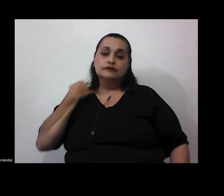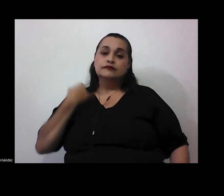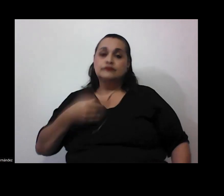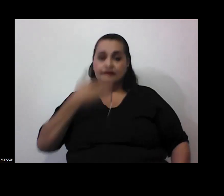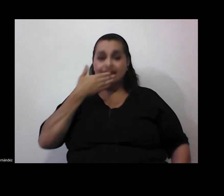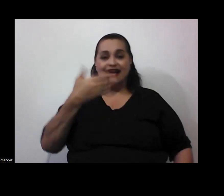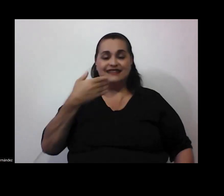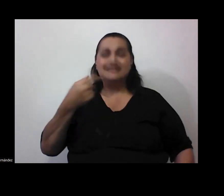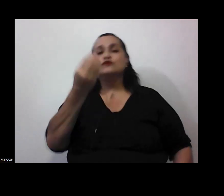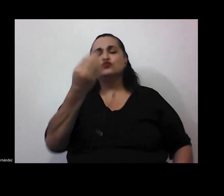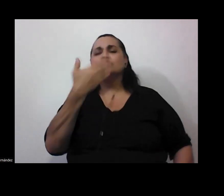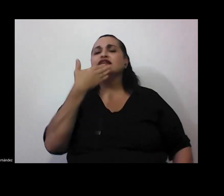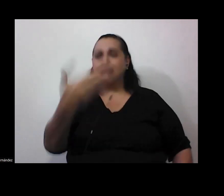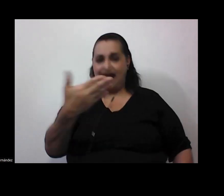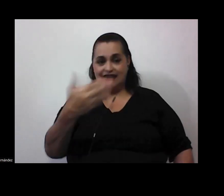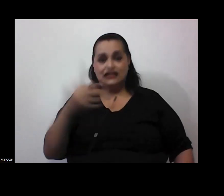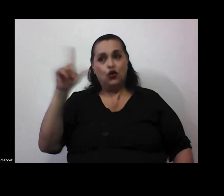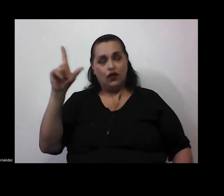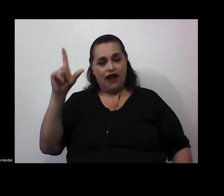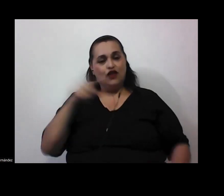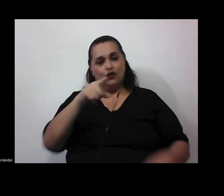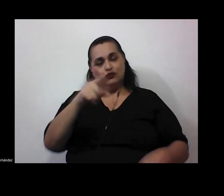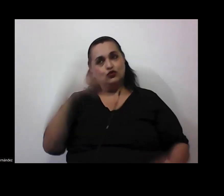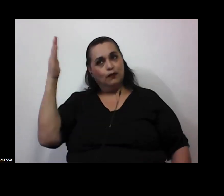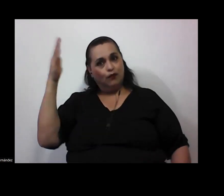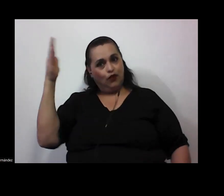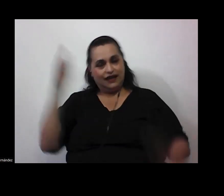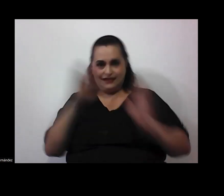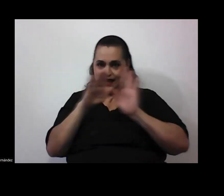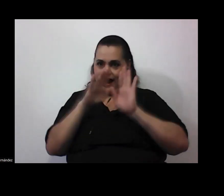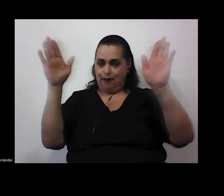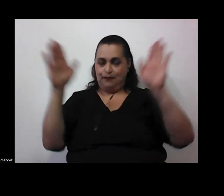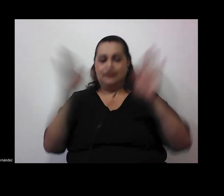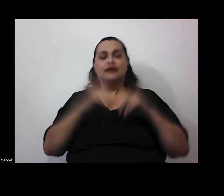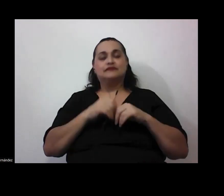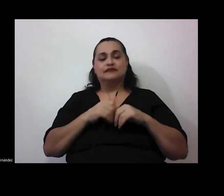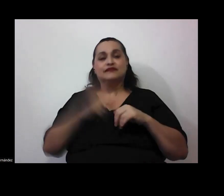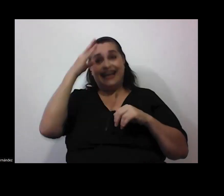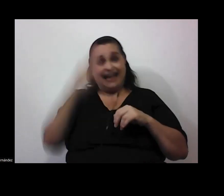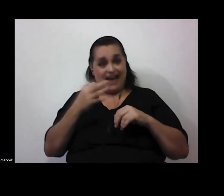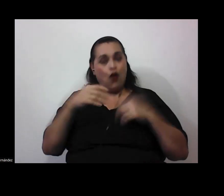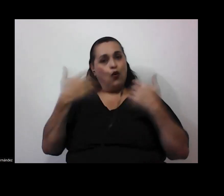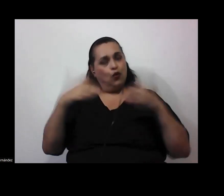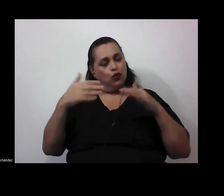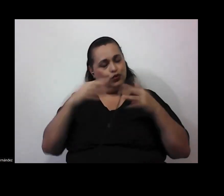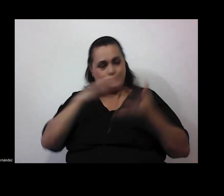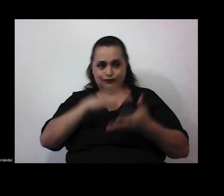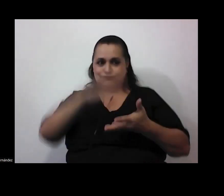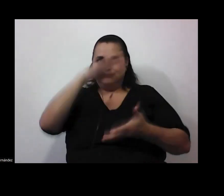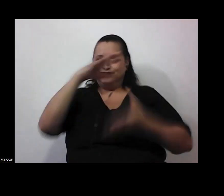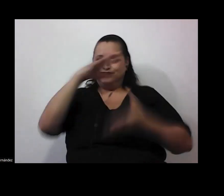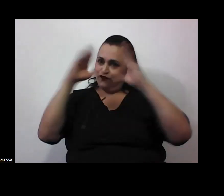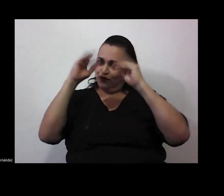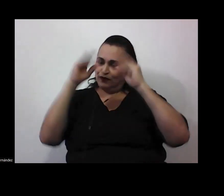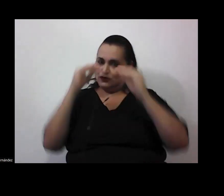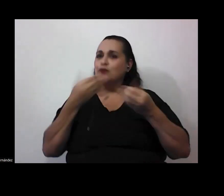muchas gracias don Leonardo por esta amplia exposición y creo que bastante enriquecedora para para todas las